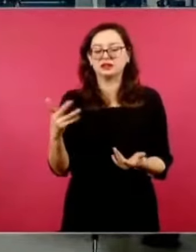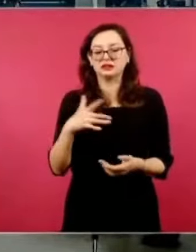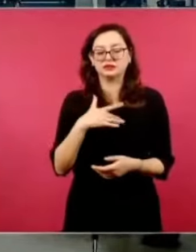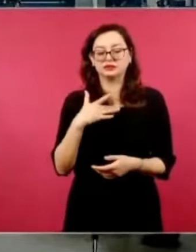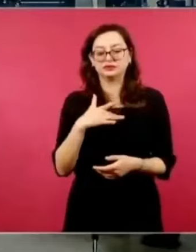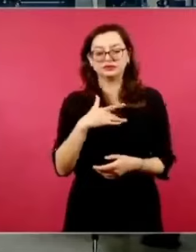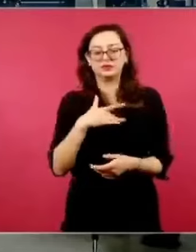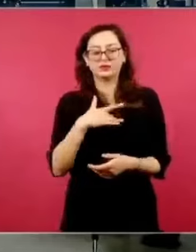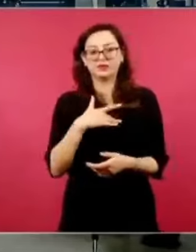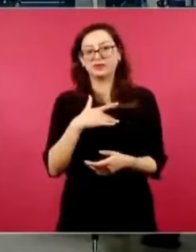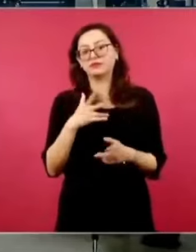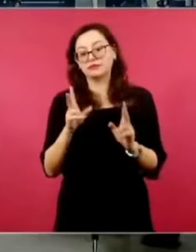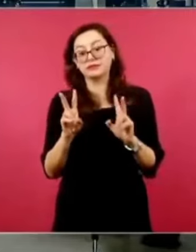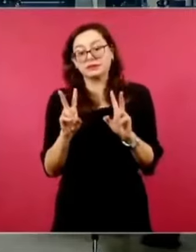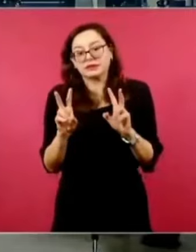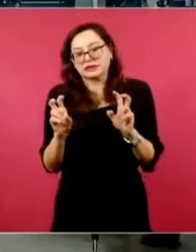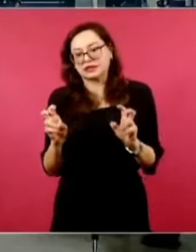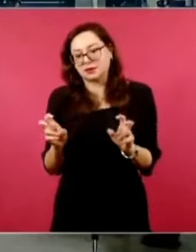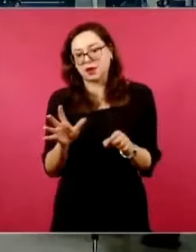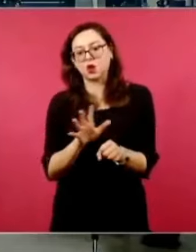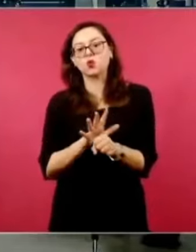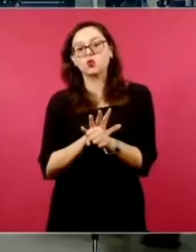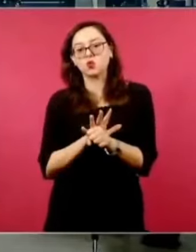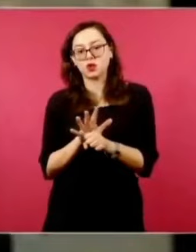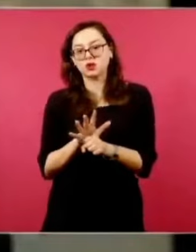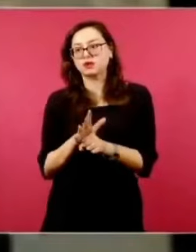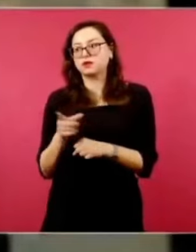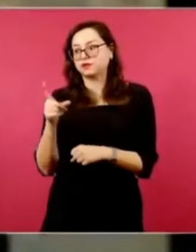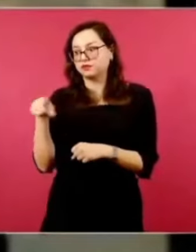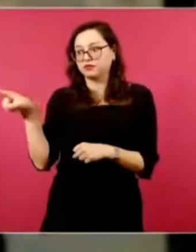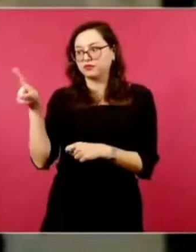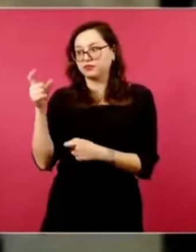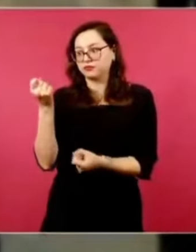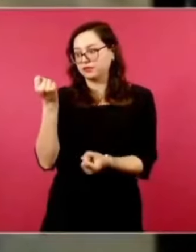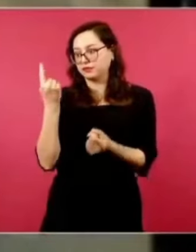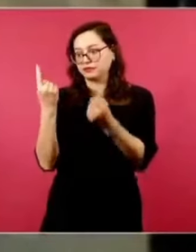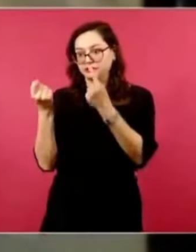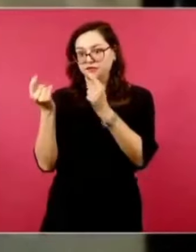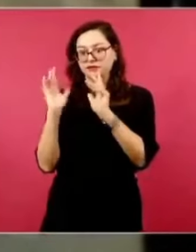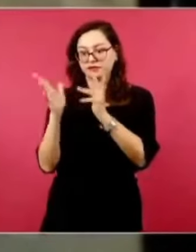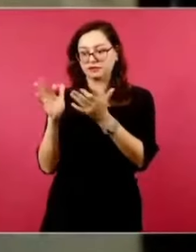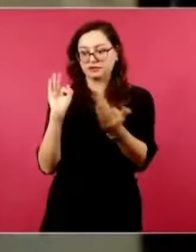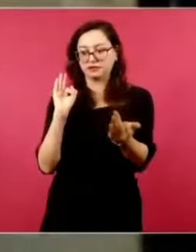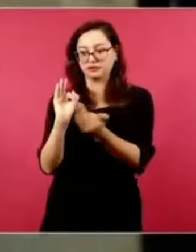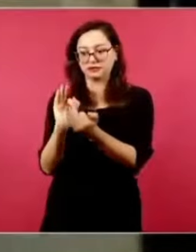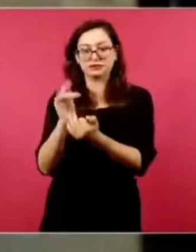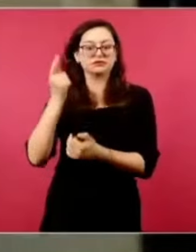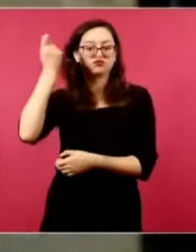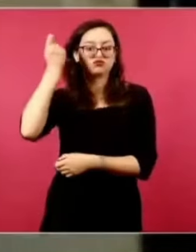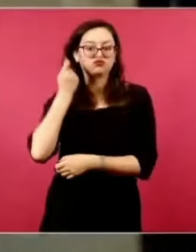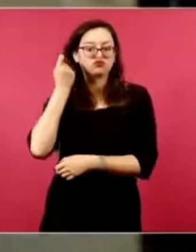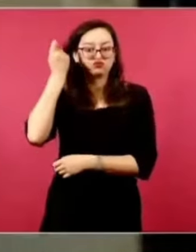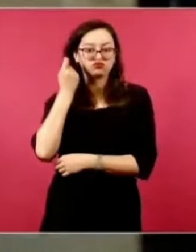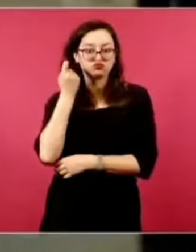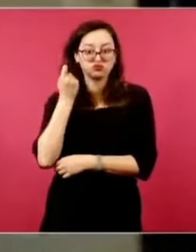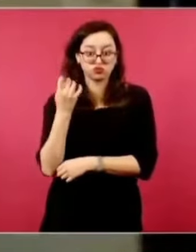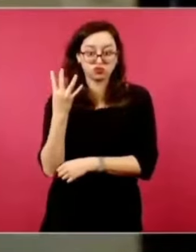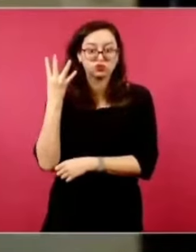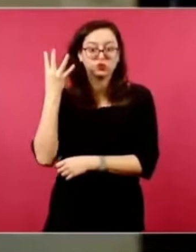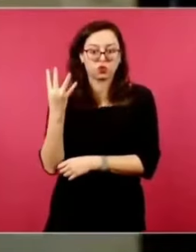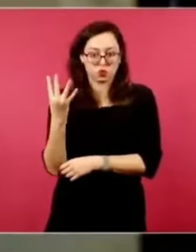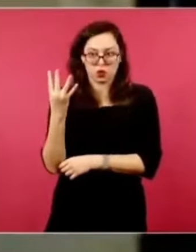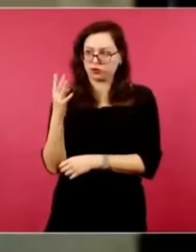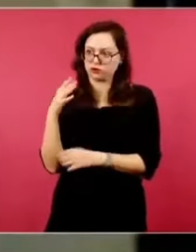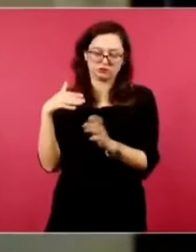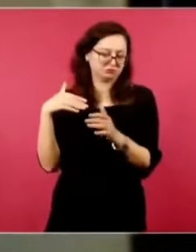era el tema de los que estarían saliendo ya para jubilarse, que eran cuatro casos que pudiera tocarle a la próxima presidenta